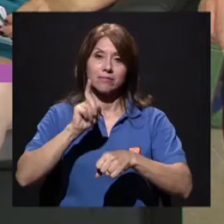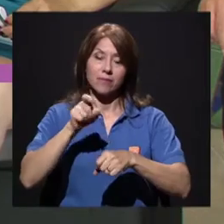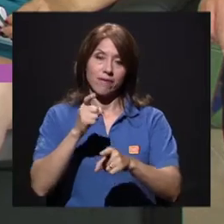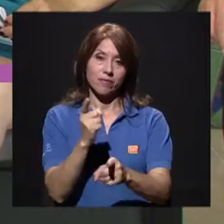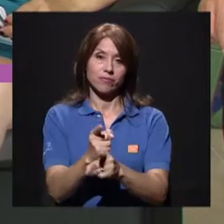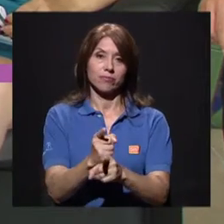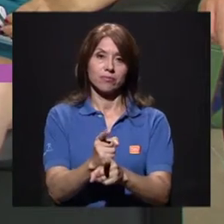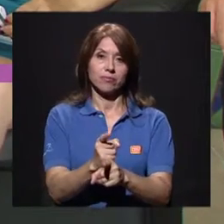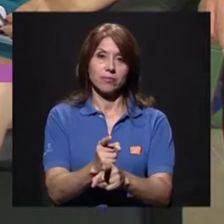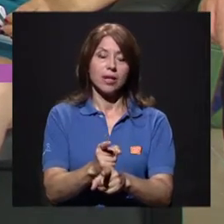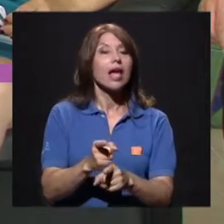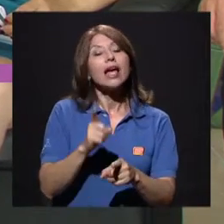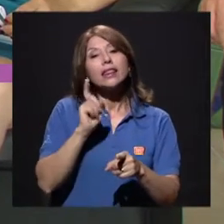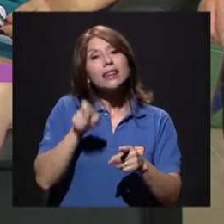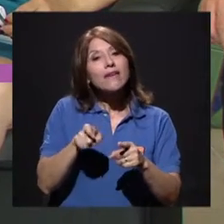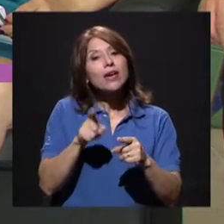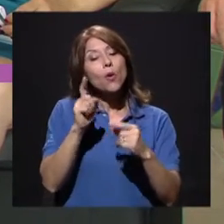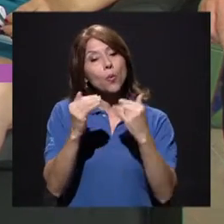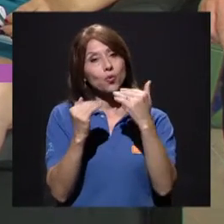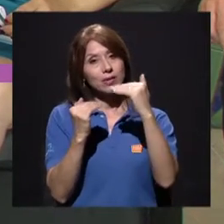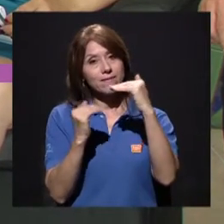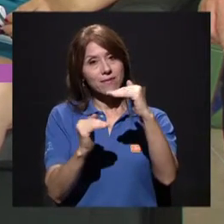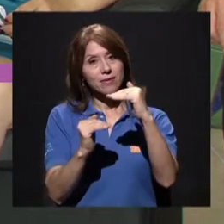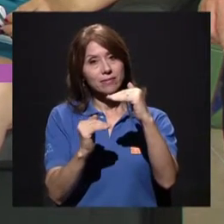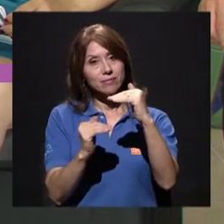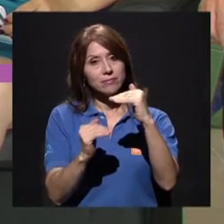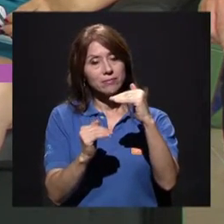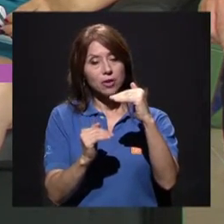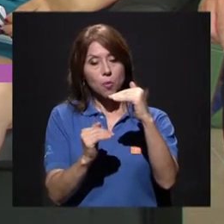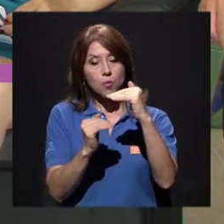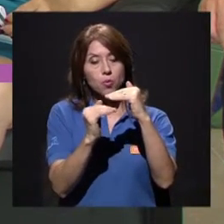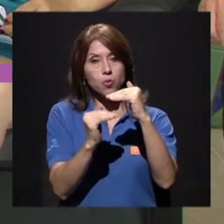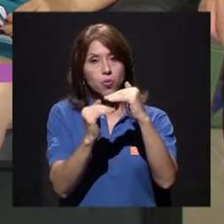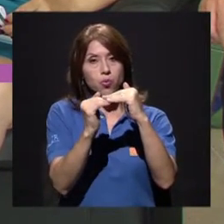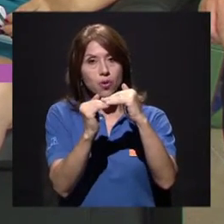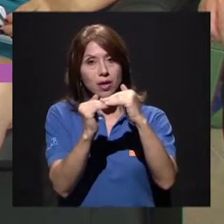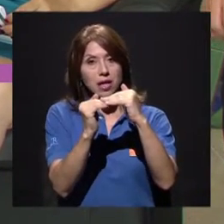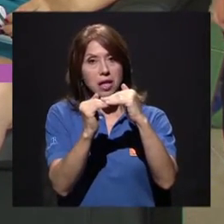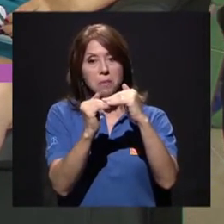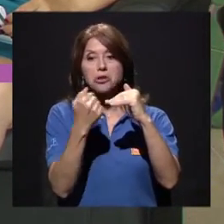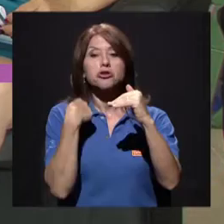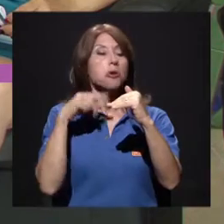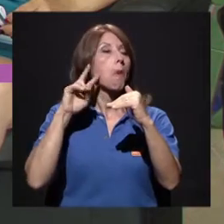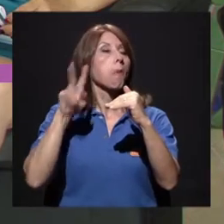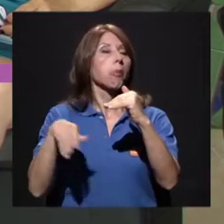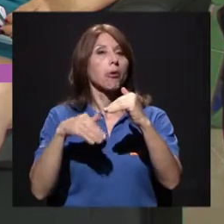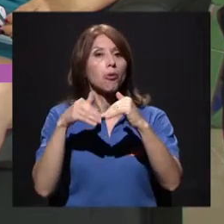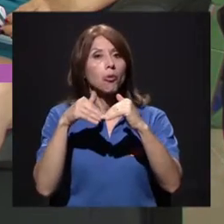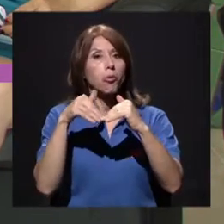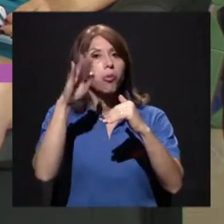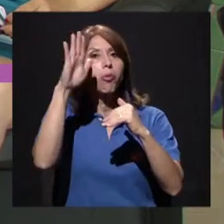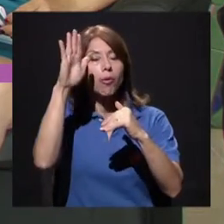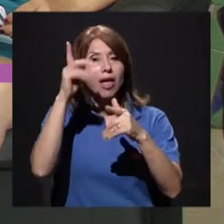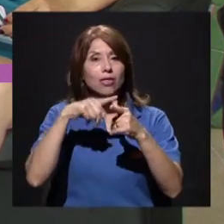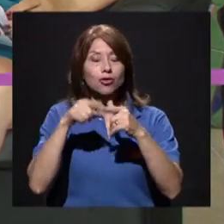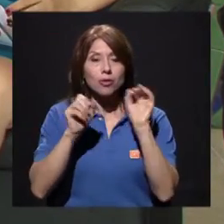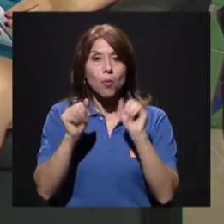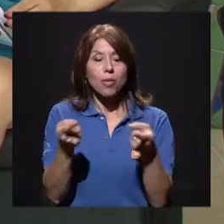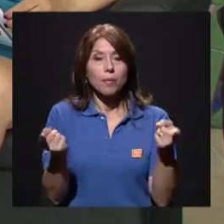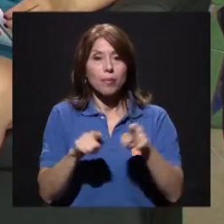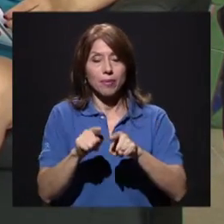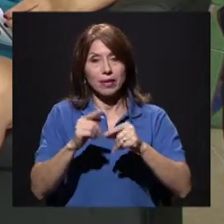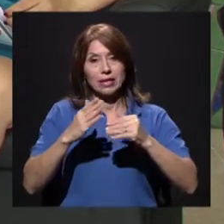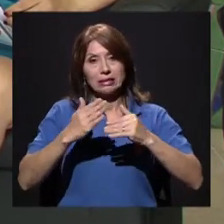rangos de movimiento hacia donde debo llegar, que no debo hacer, pero si yo no sigo esas normas, pues voy a llegar a